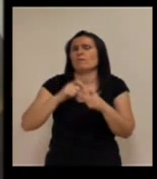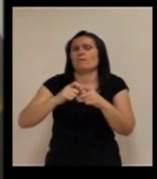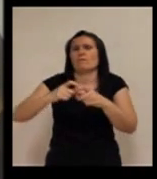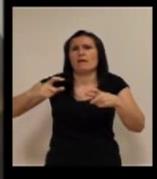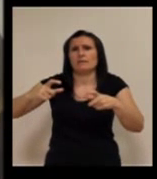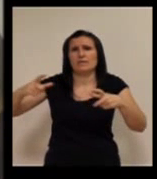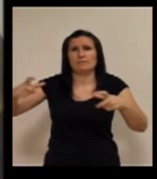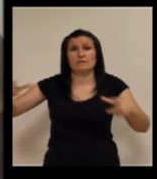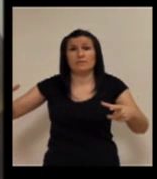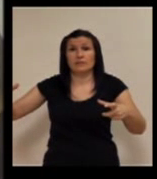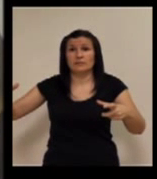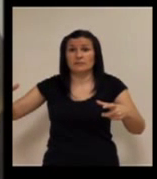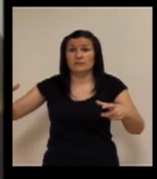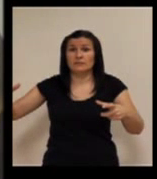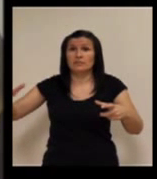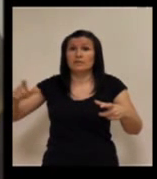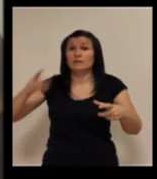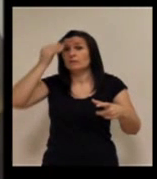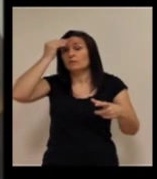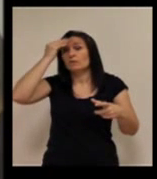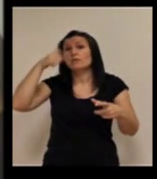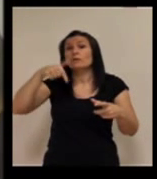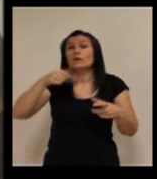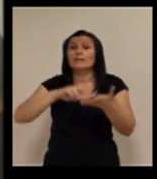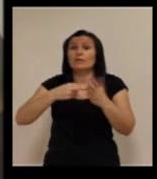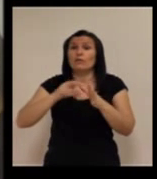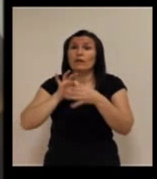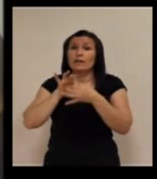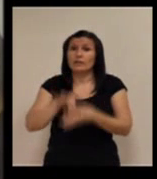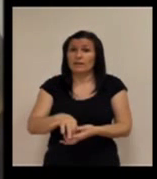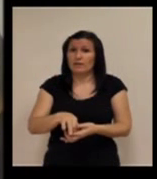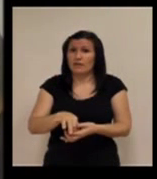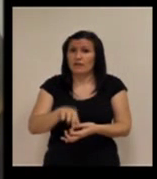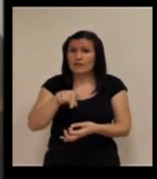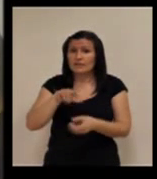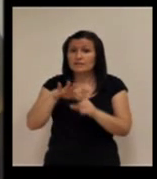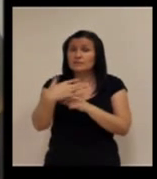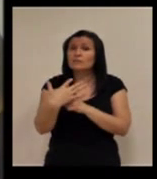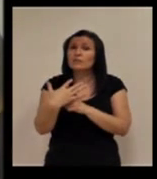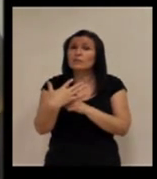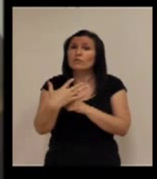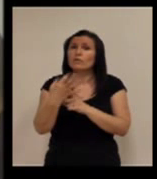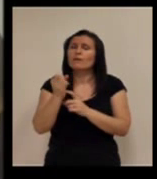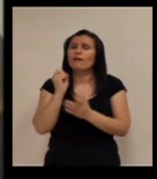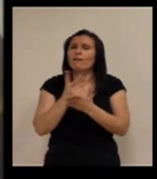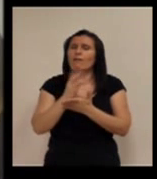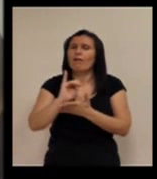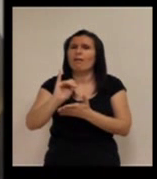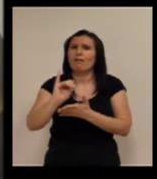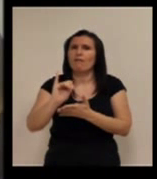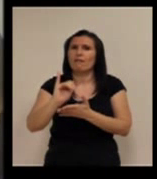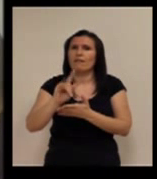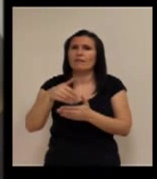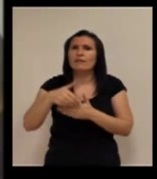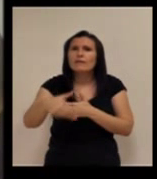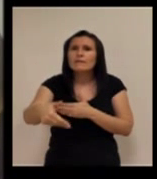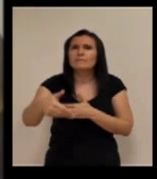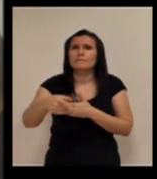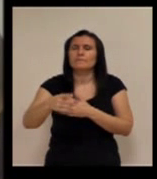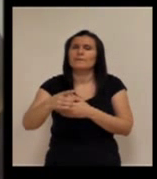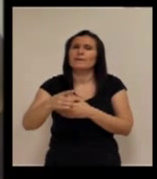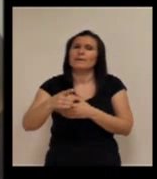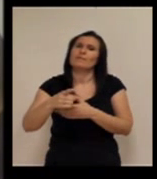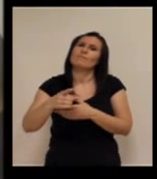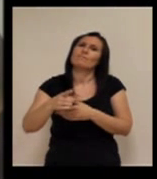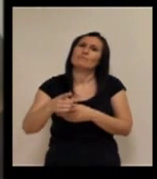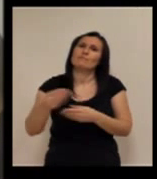incrementarse más. Entonces entiendo que de ahí, de cara a la tecnología, es un reto el que tenéis ahí de continuar